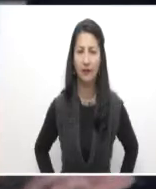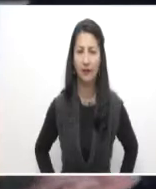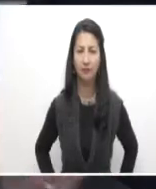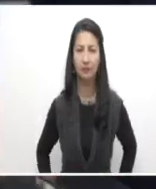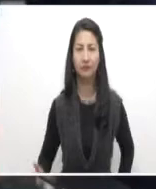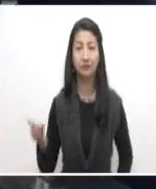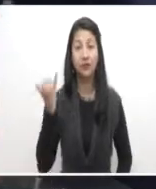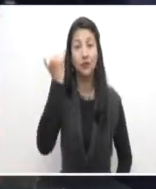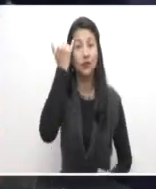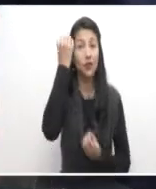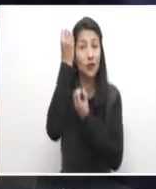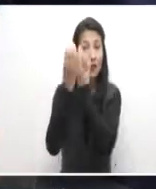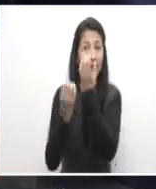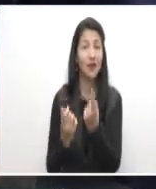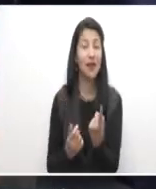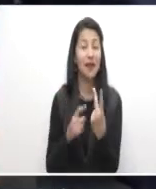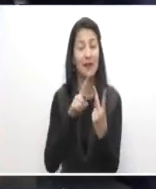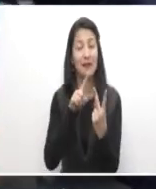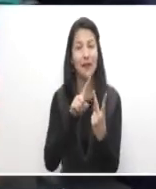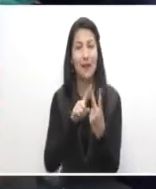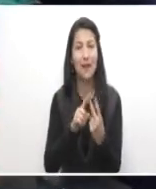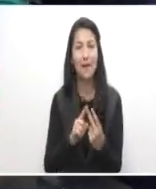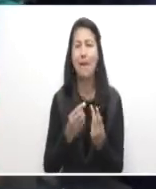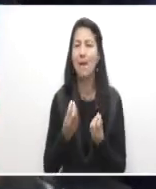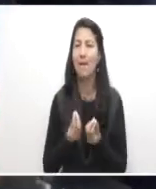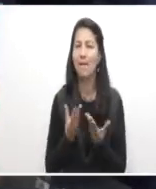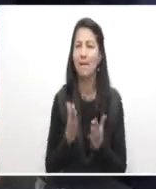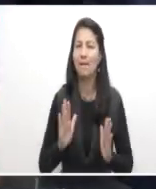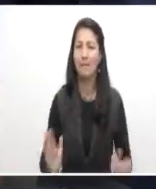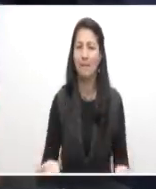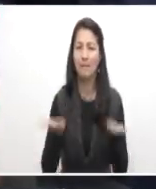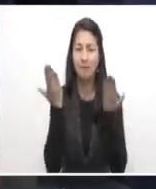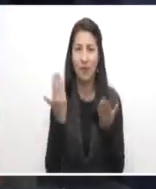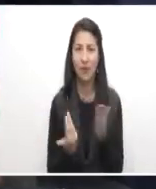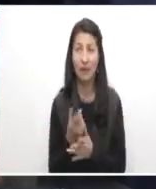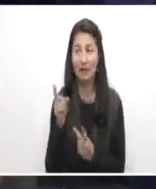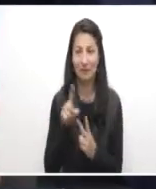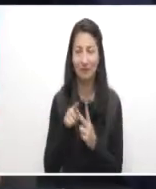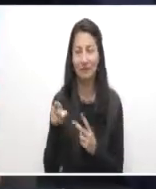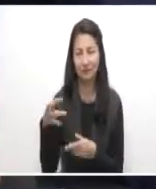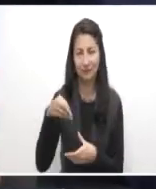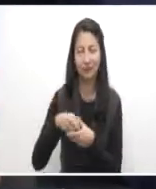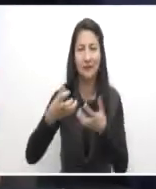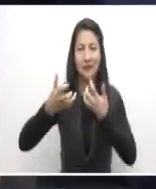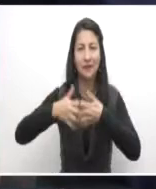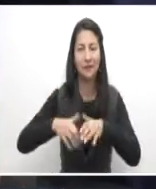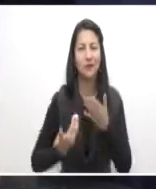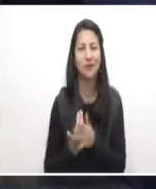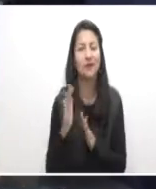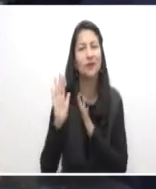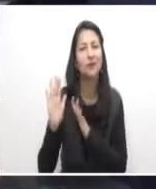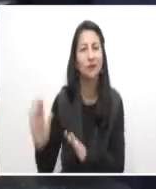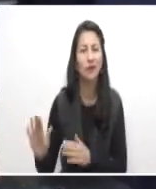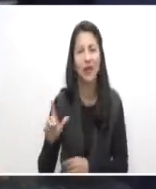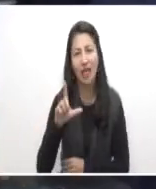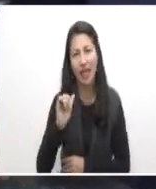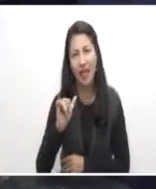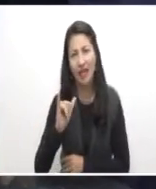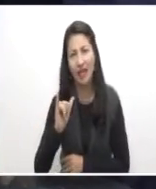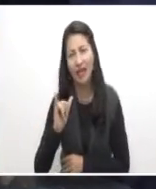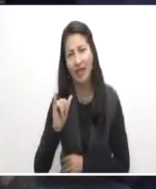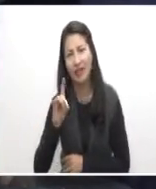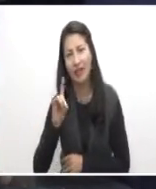Innovación y bienestar, dos conceptos que caracterizan a Orana Life, la empresa de comidas saludables de la emprendedora Lady Escobar,